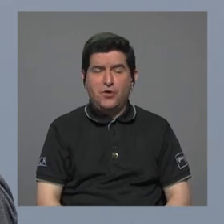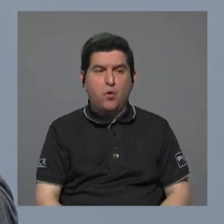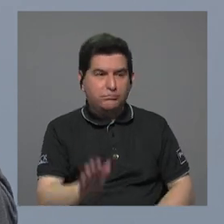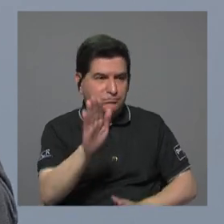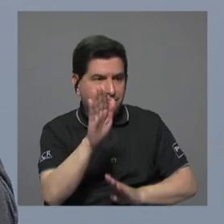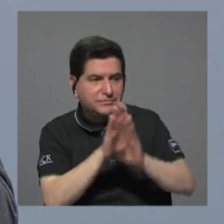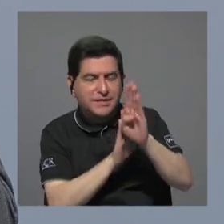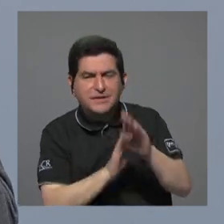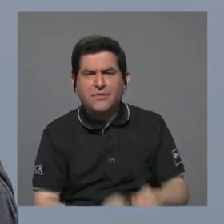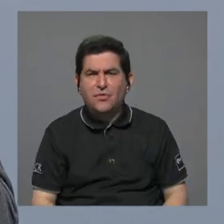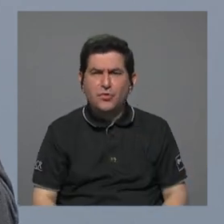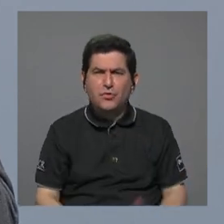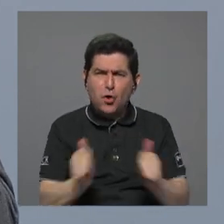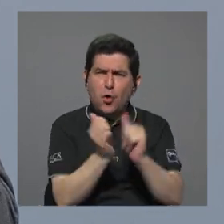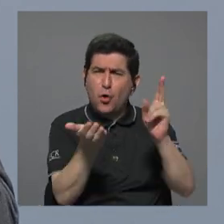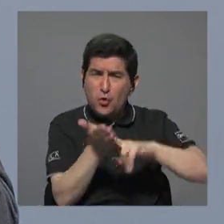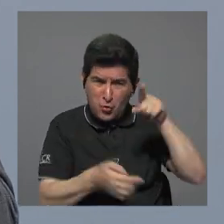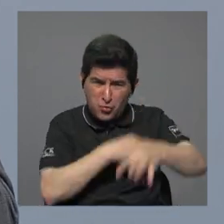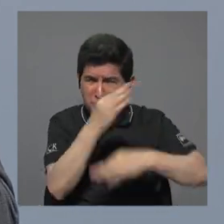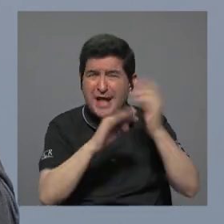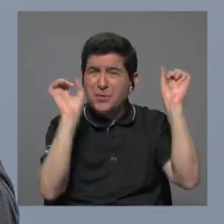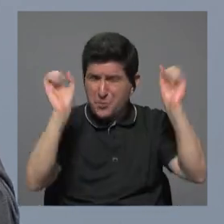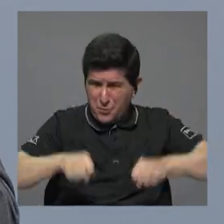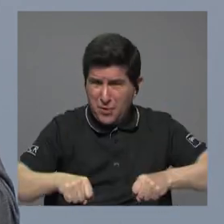desarrollo ¿puede resurgir con un contrato de ese tipo?